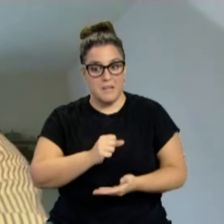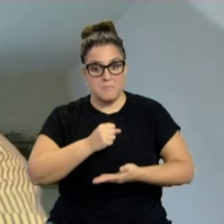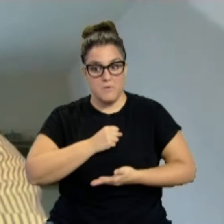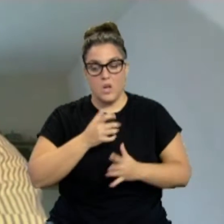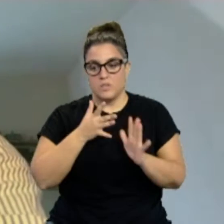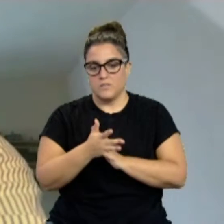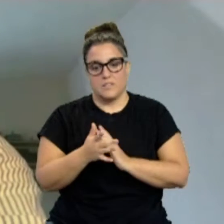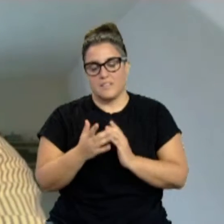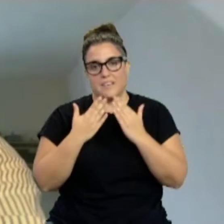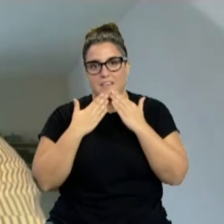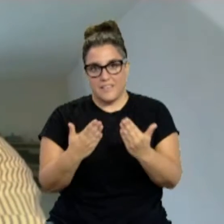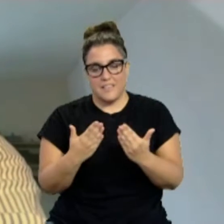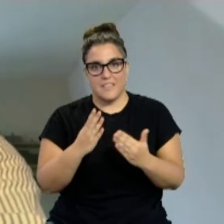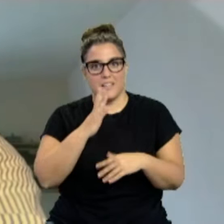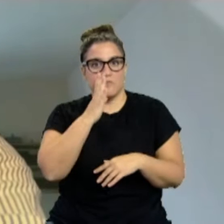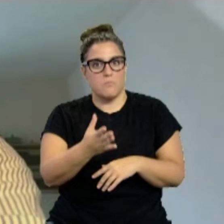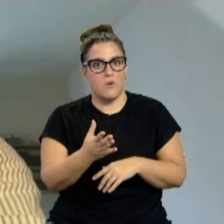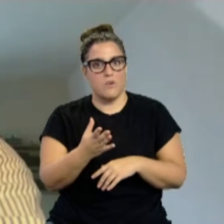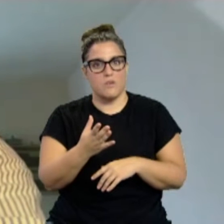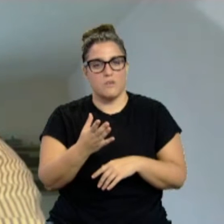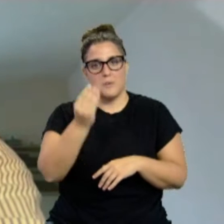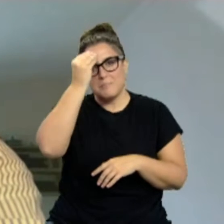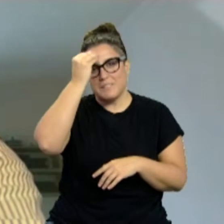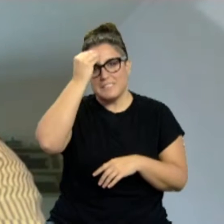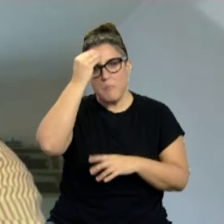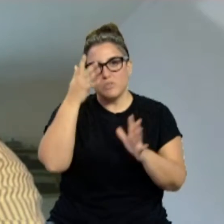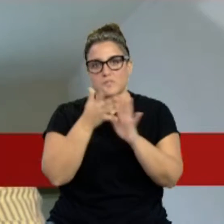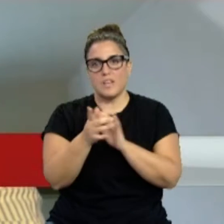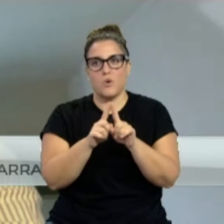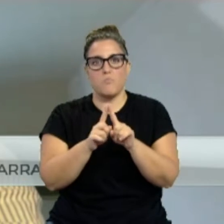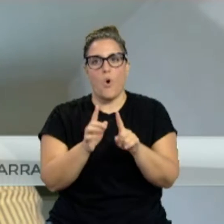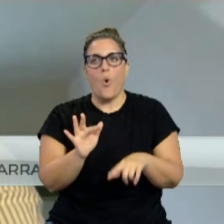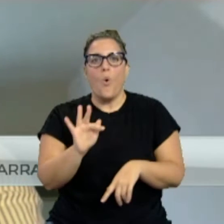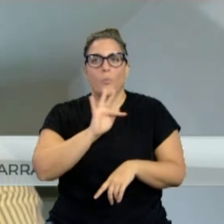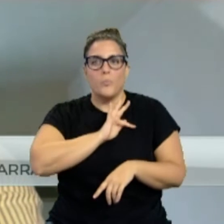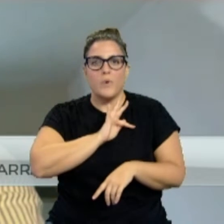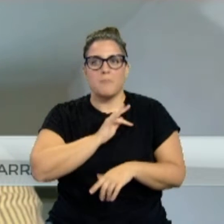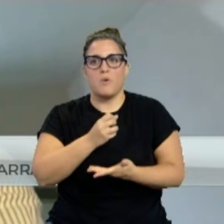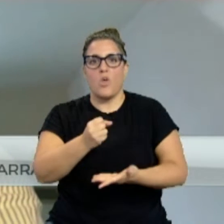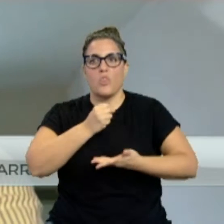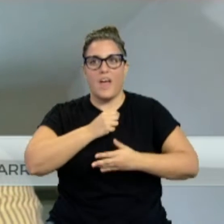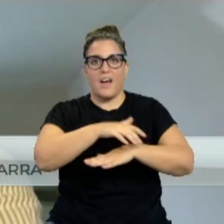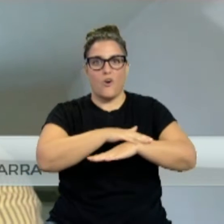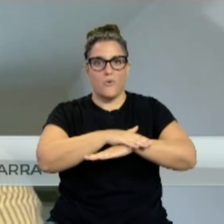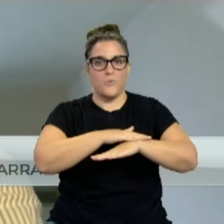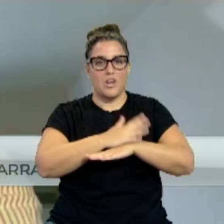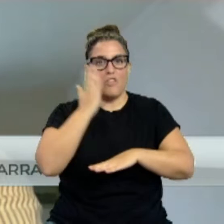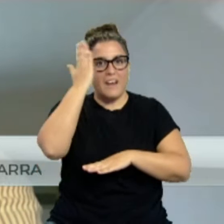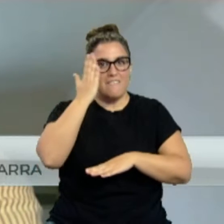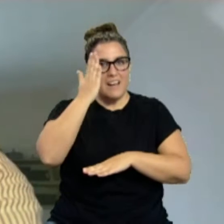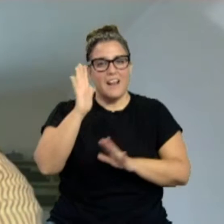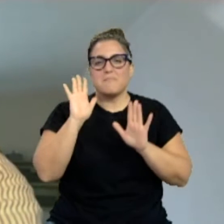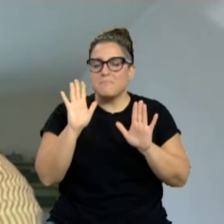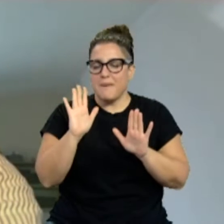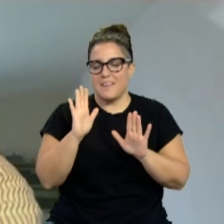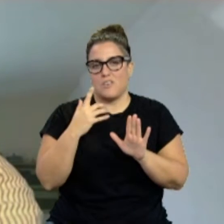entendemos que es un premio concedido por el gobierno de Navarra, pero seguro